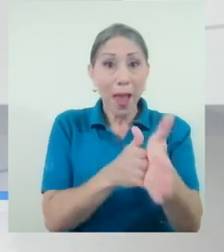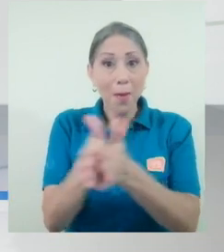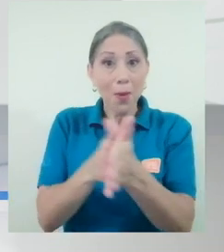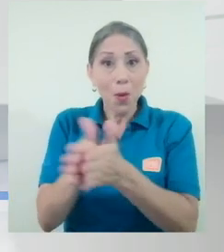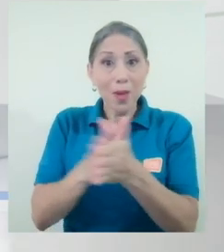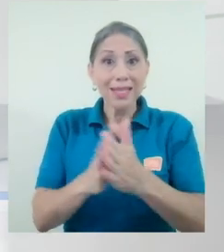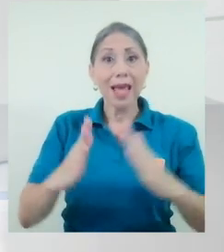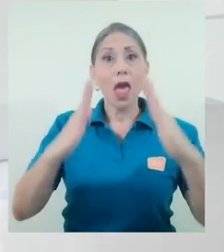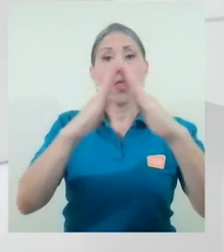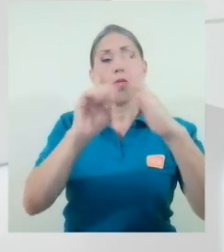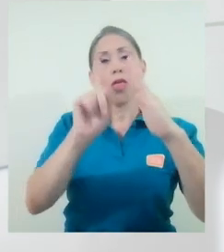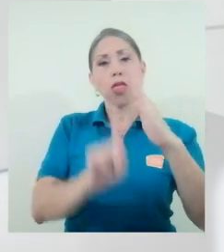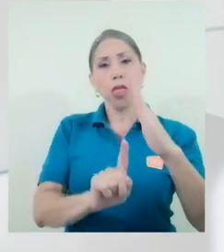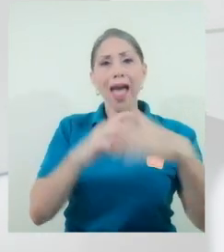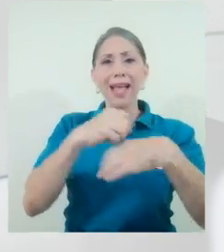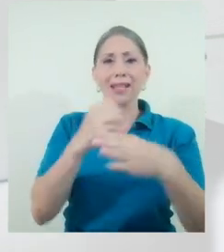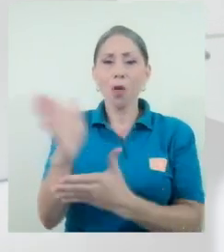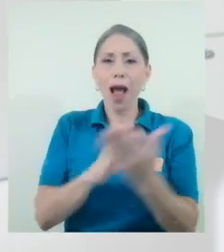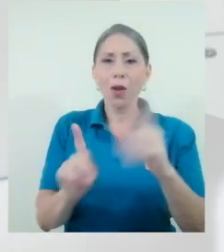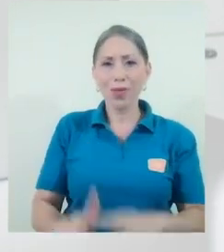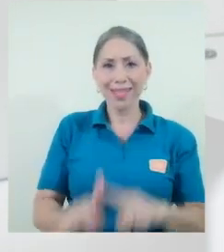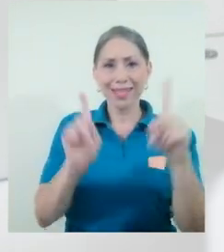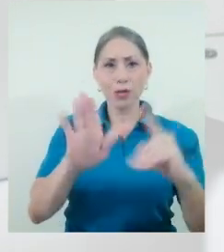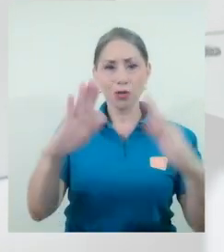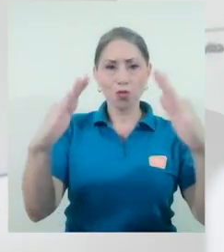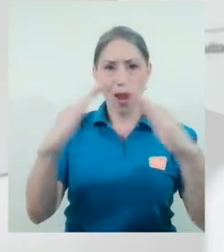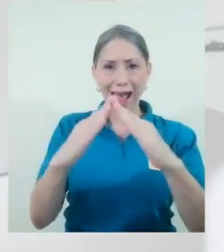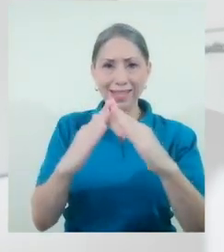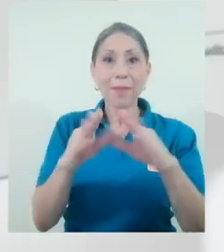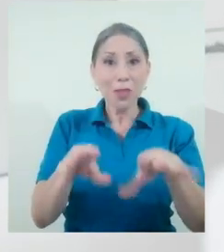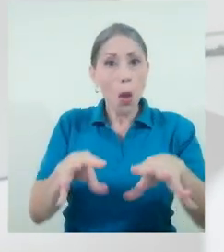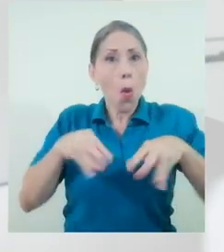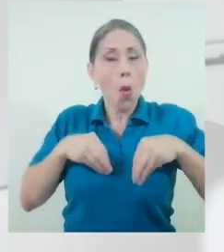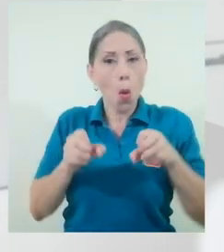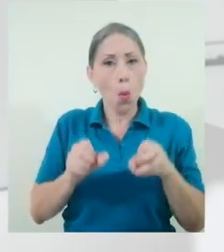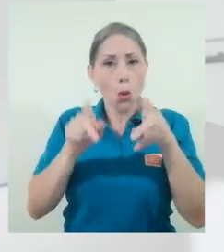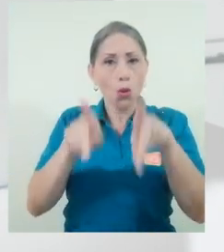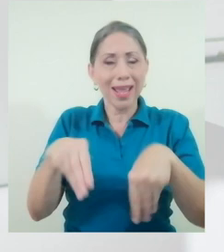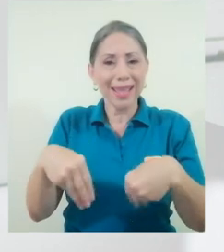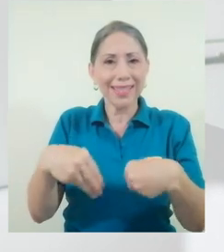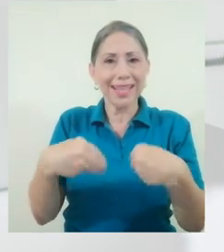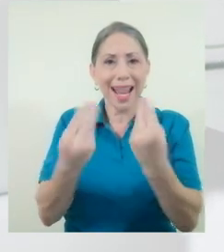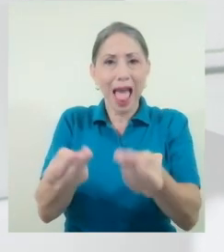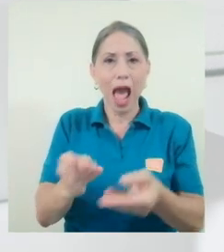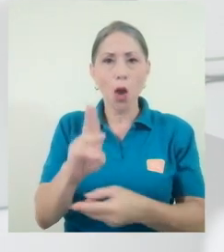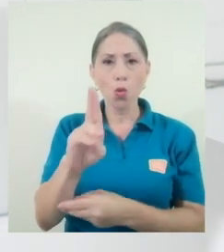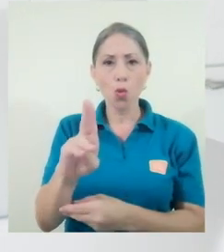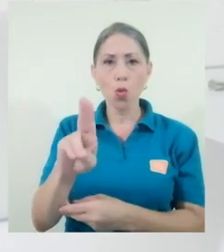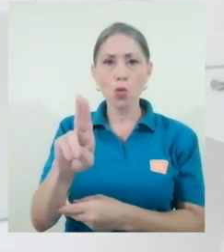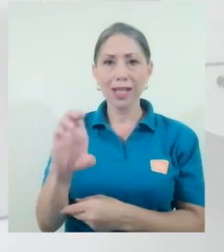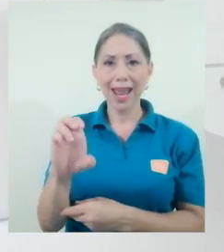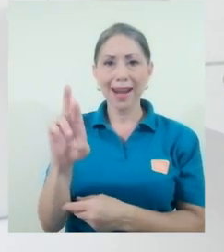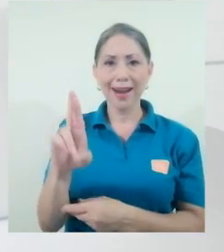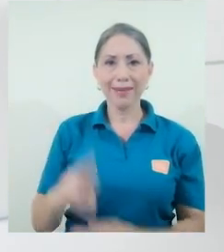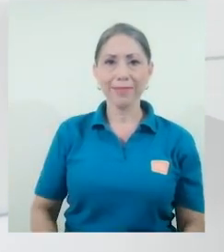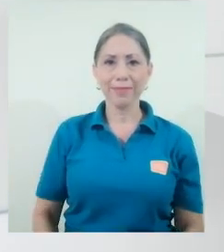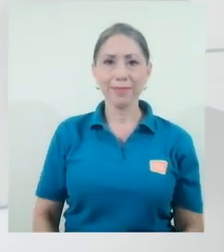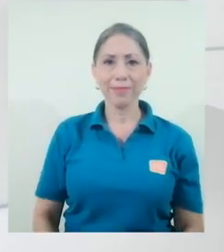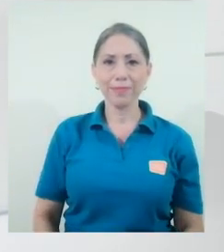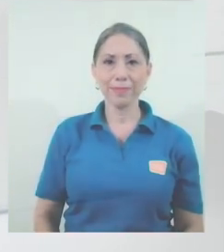Aproveche la cuarentena realizando algo distinto en casa y acoja las oportunidades que la UCR le da.